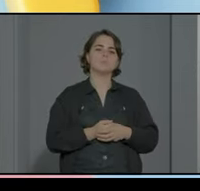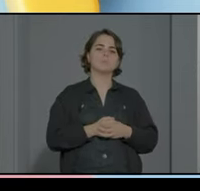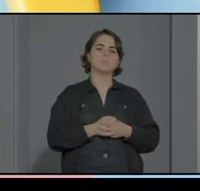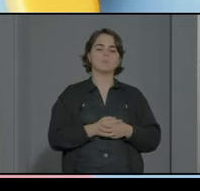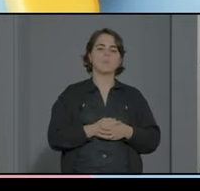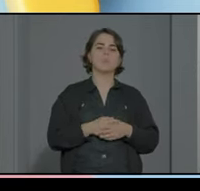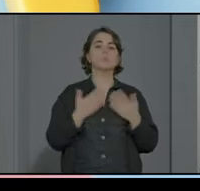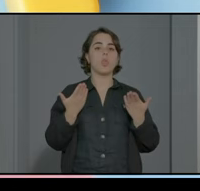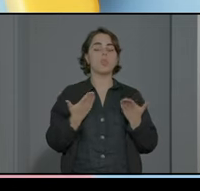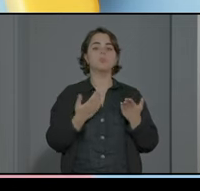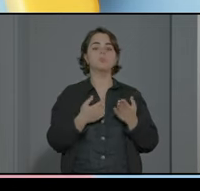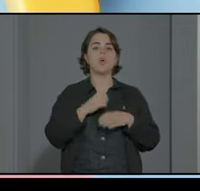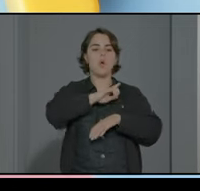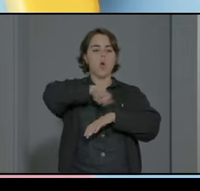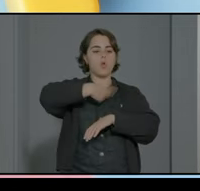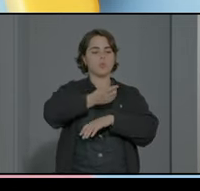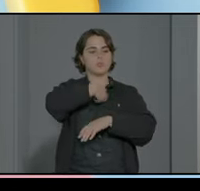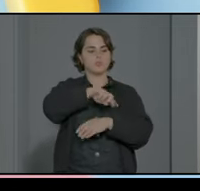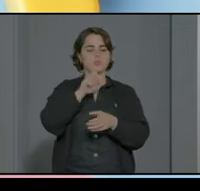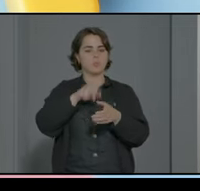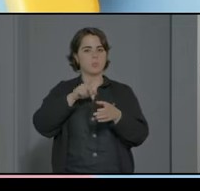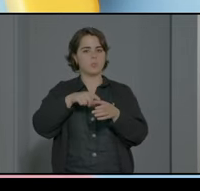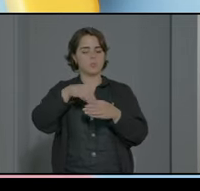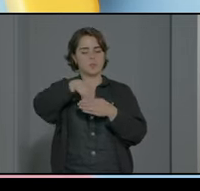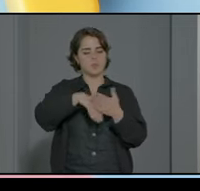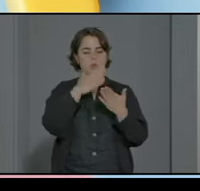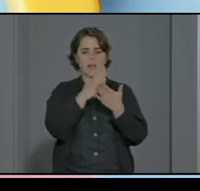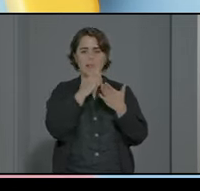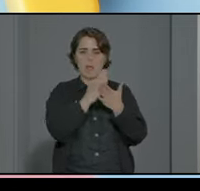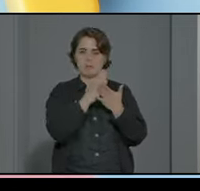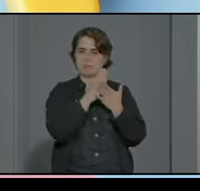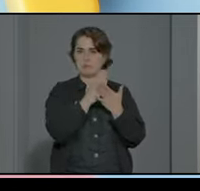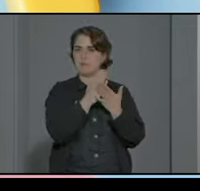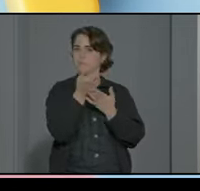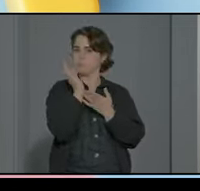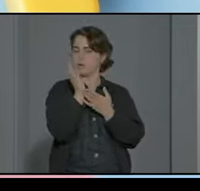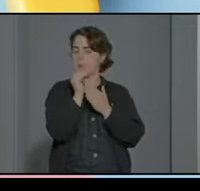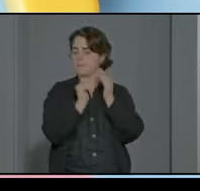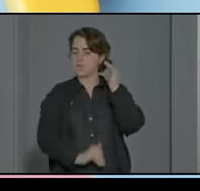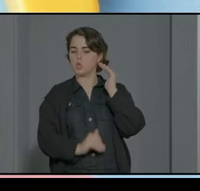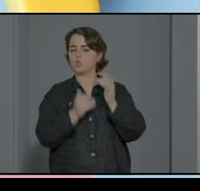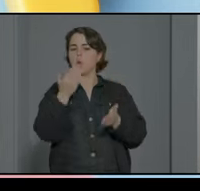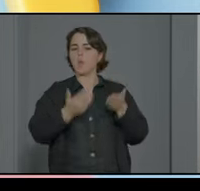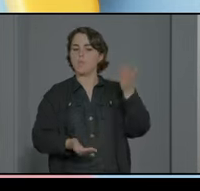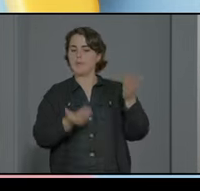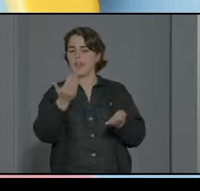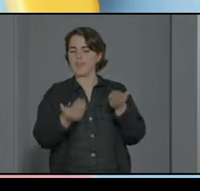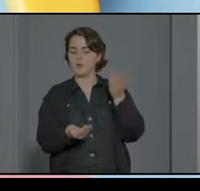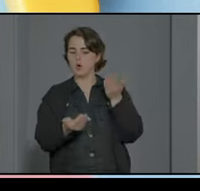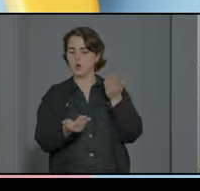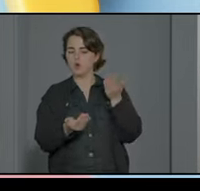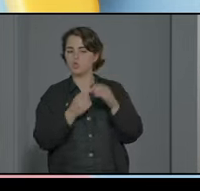el número de horas en el que nosotros participamos en las en las aulas efectivamente es inferior al número de horas